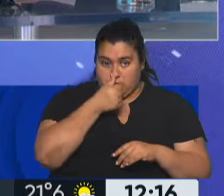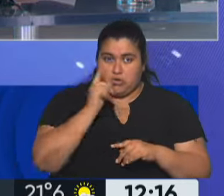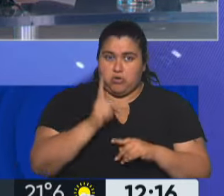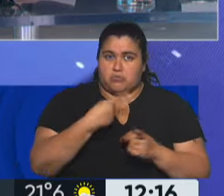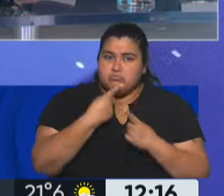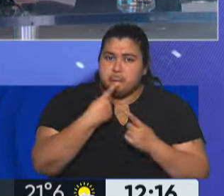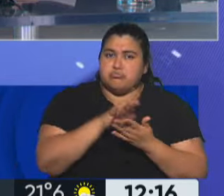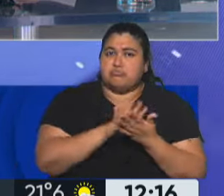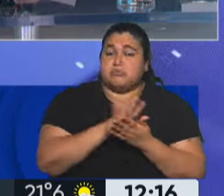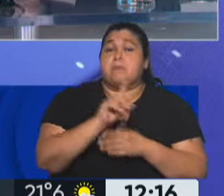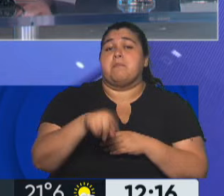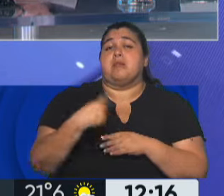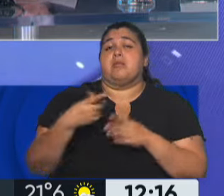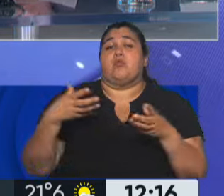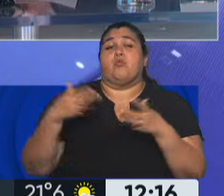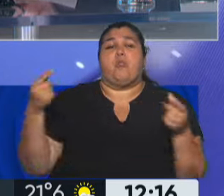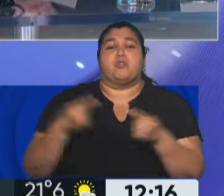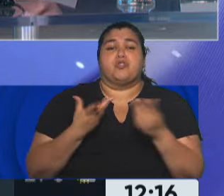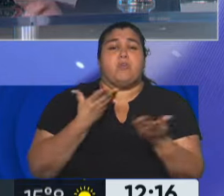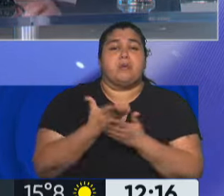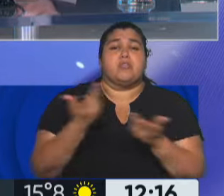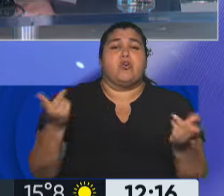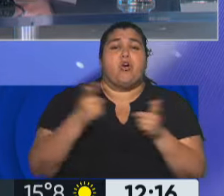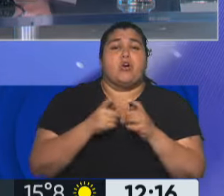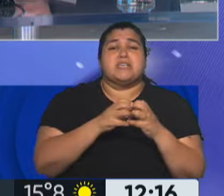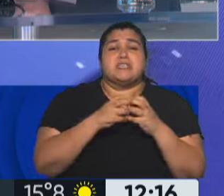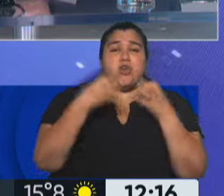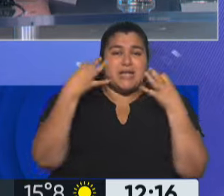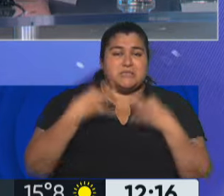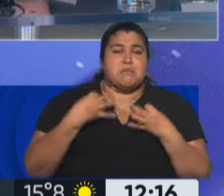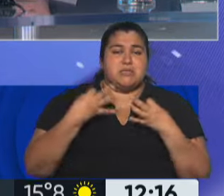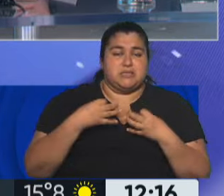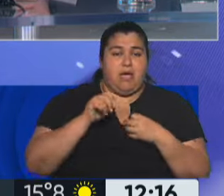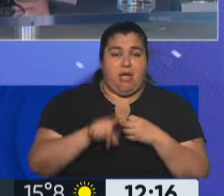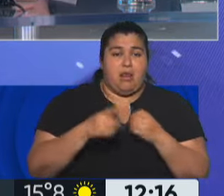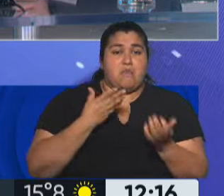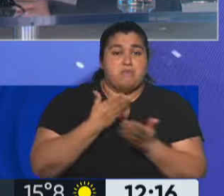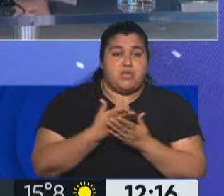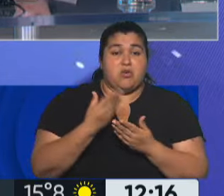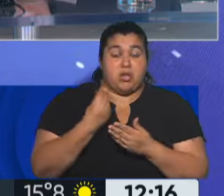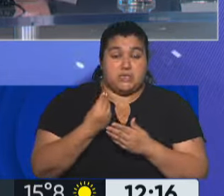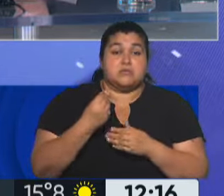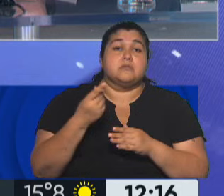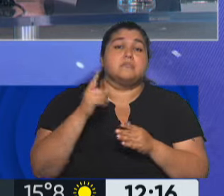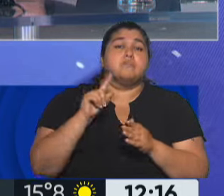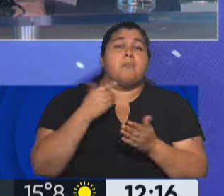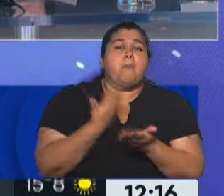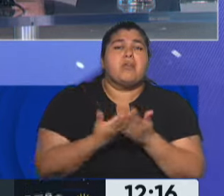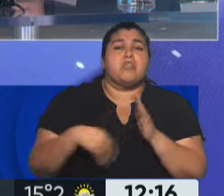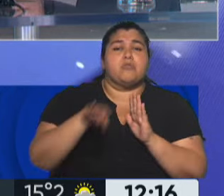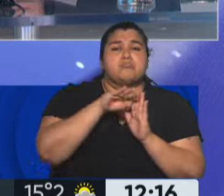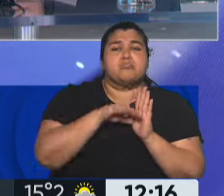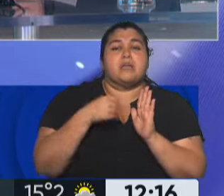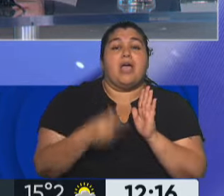para mañana, la oposición ha solicitado una sesión especial, dos temas centrales. Uno, la modificación de la ley que